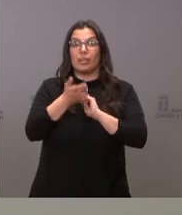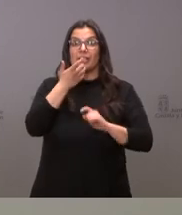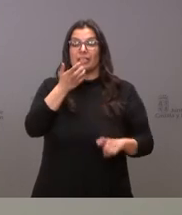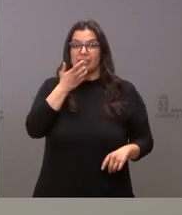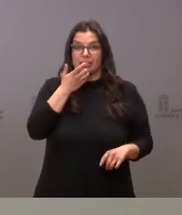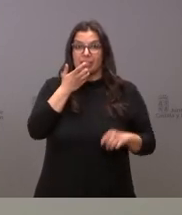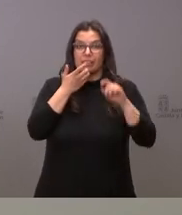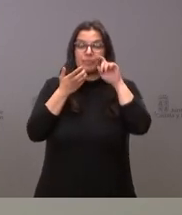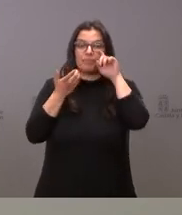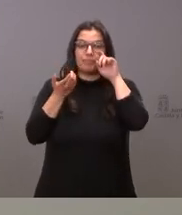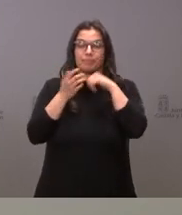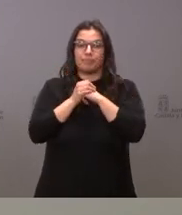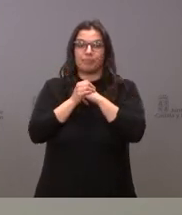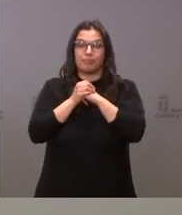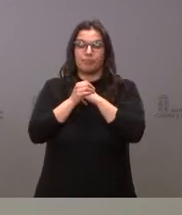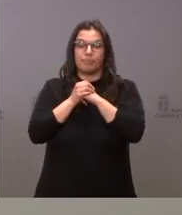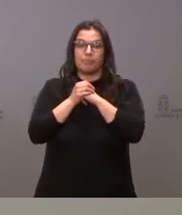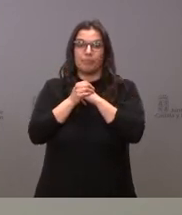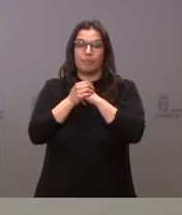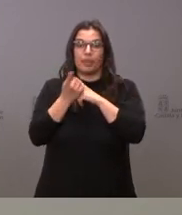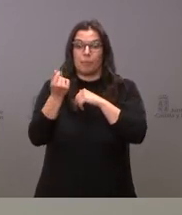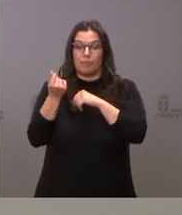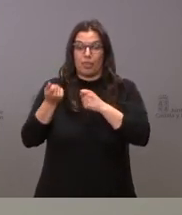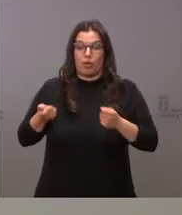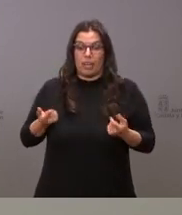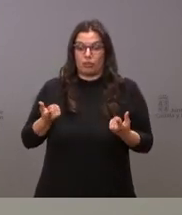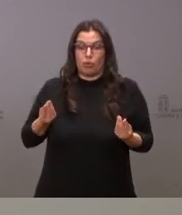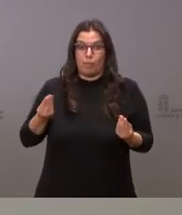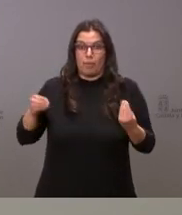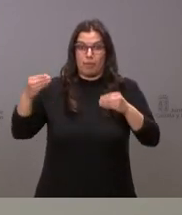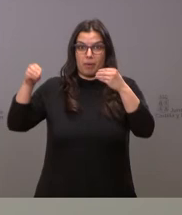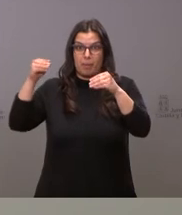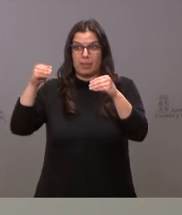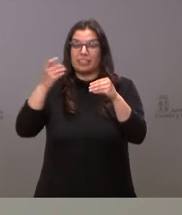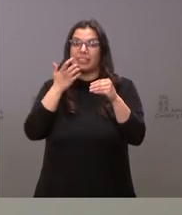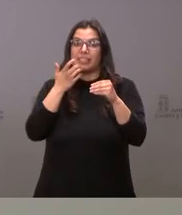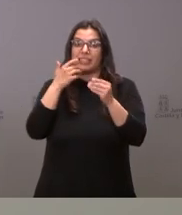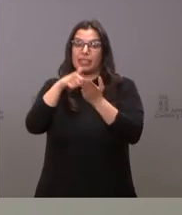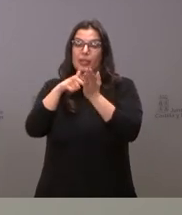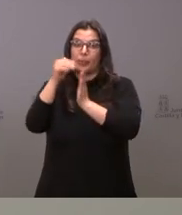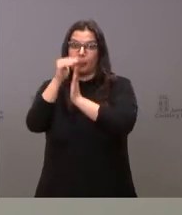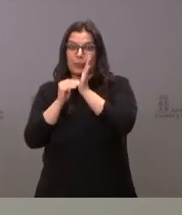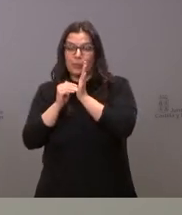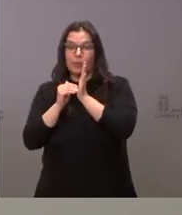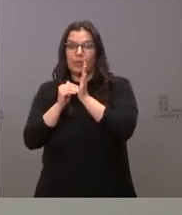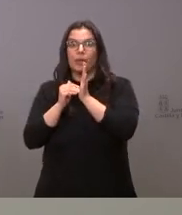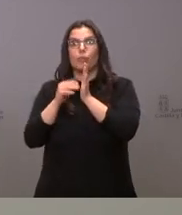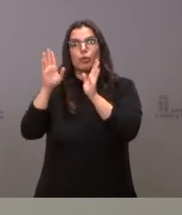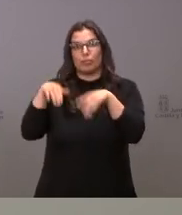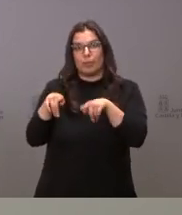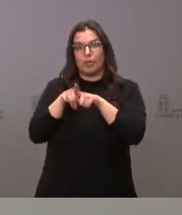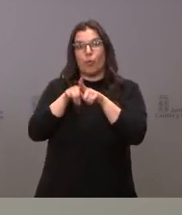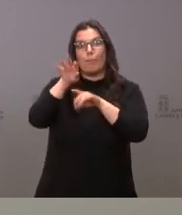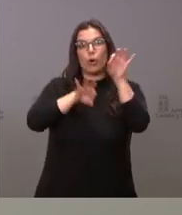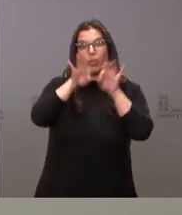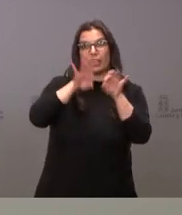como consecuencia de la subida de los costes pues también ese tipo de robamen se aplica sobre unas bases mayores por tanto